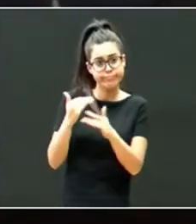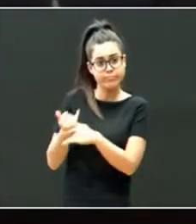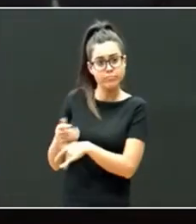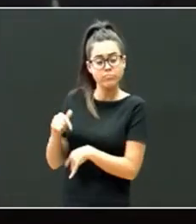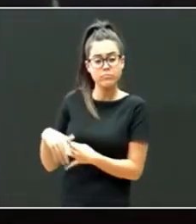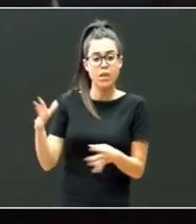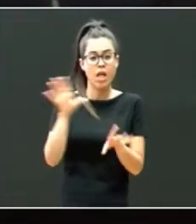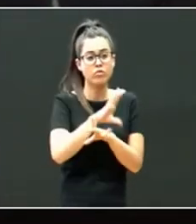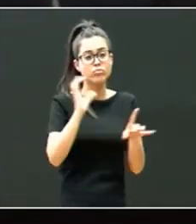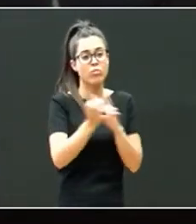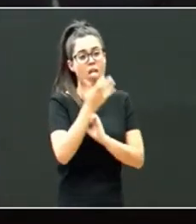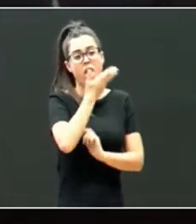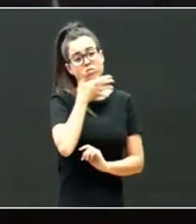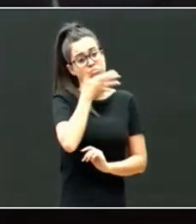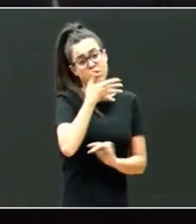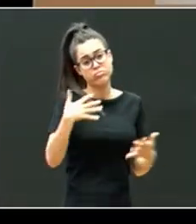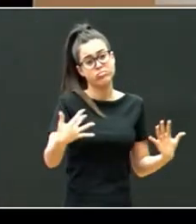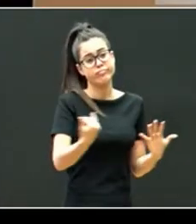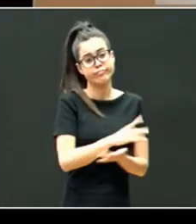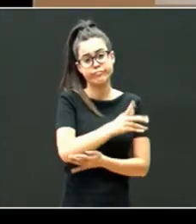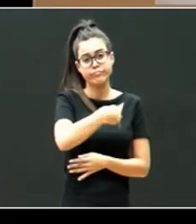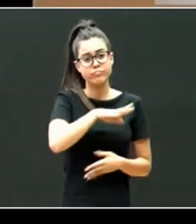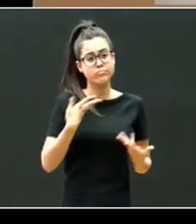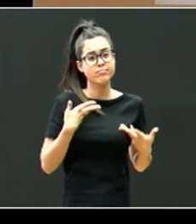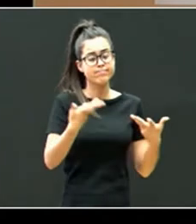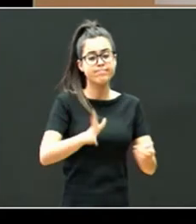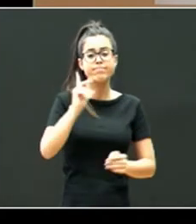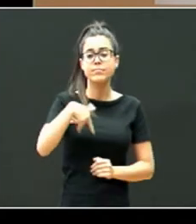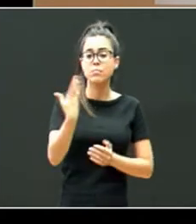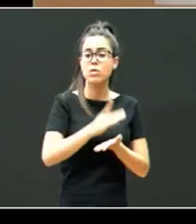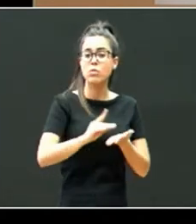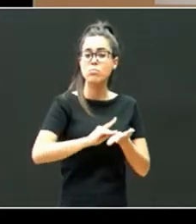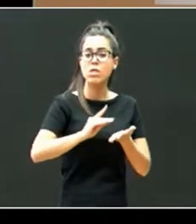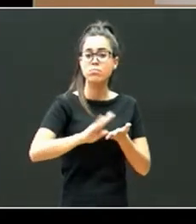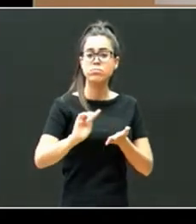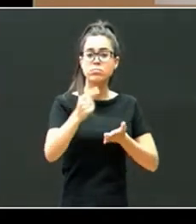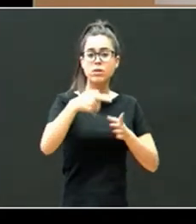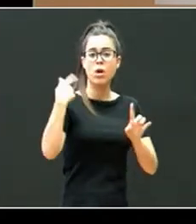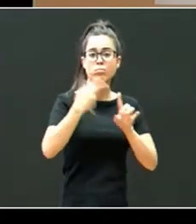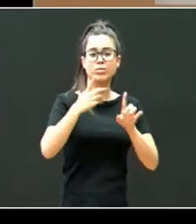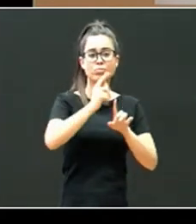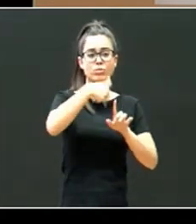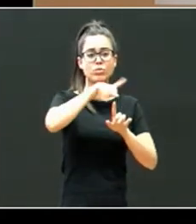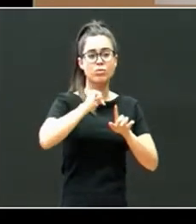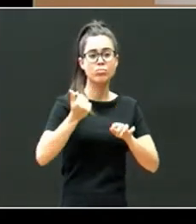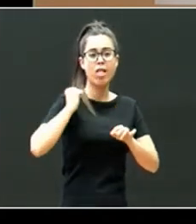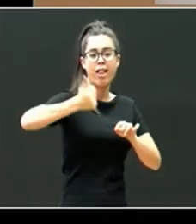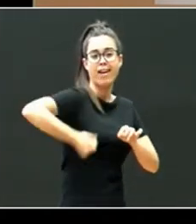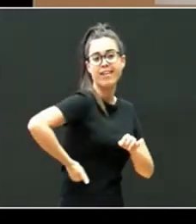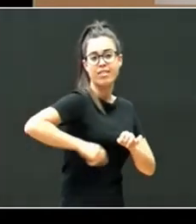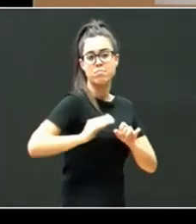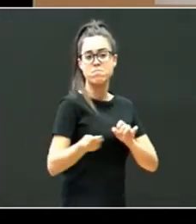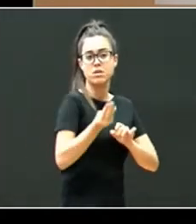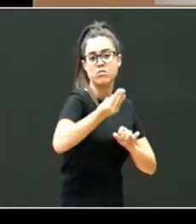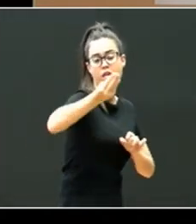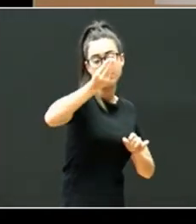comunidad escolar y sienta las bases de un primer documento para seguir creciendo enriqueciendo y mejorando la misma